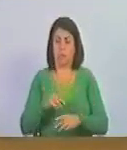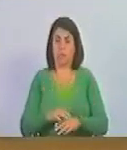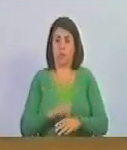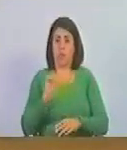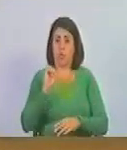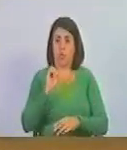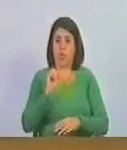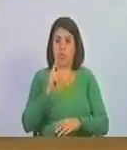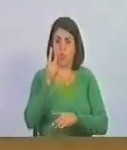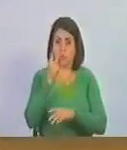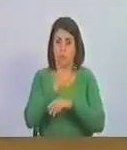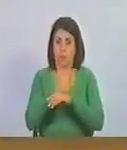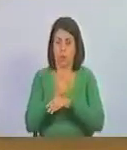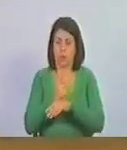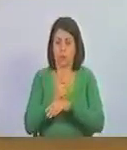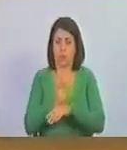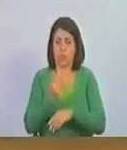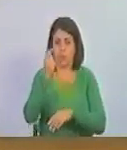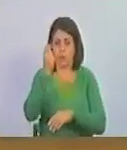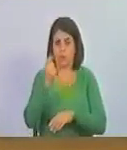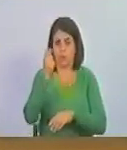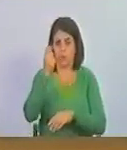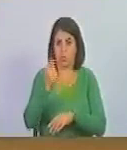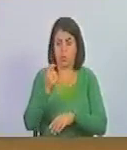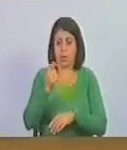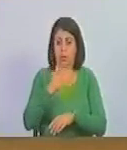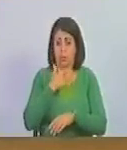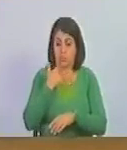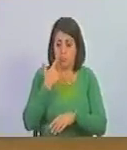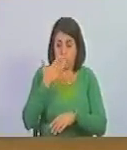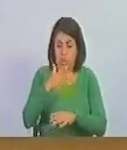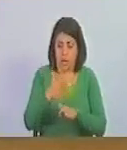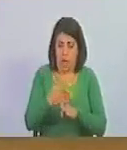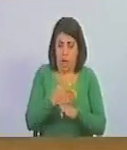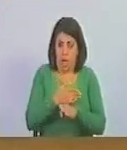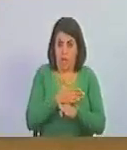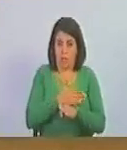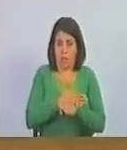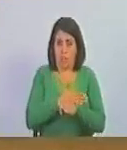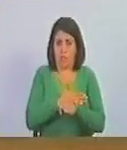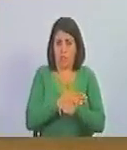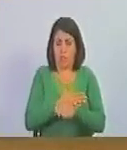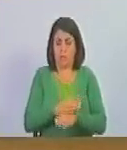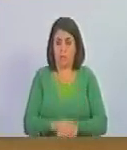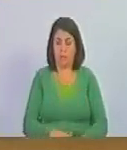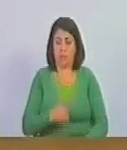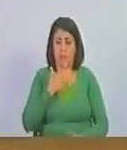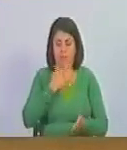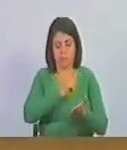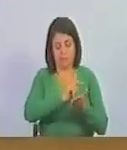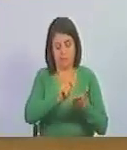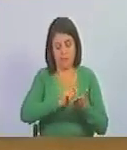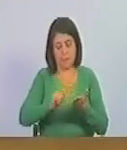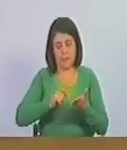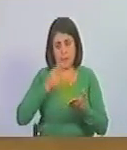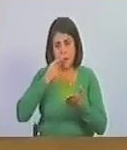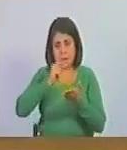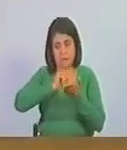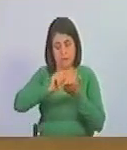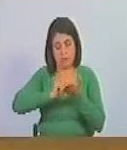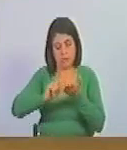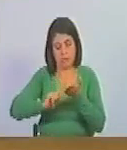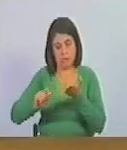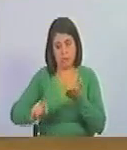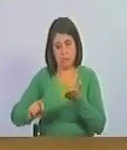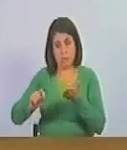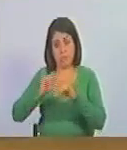Dos minutos, diputado. Bolívar, en su lecho de muerte, en su testamento, en